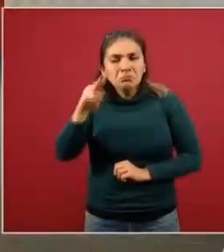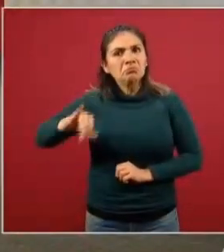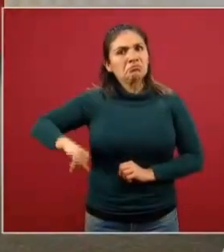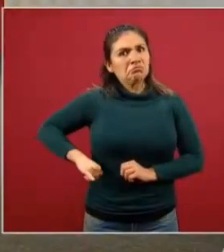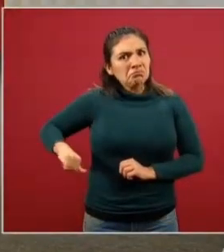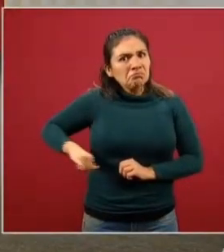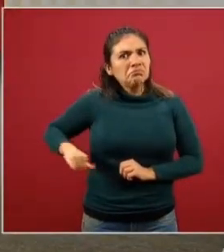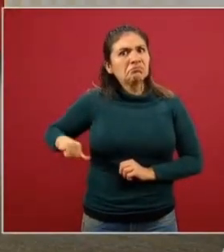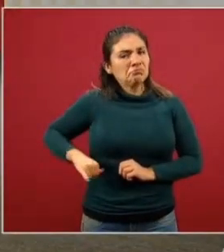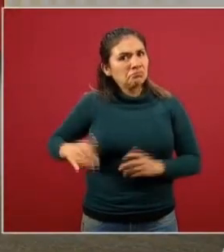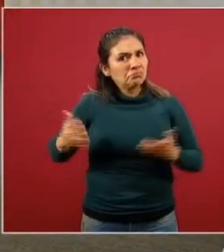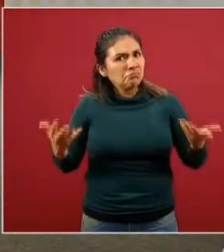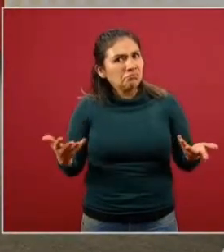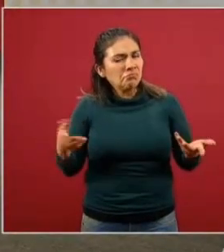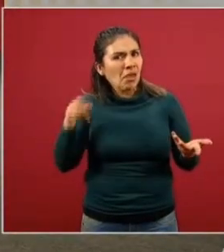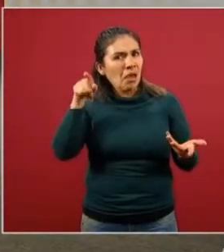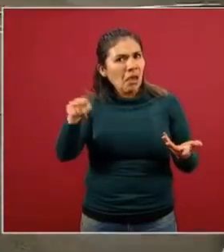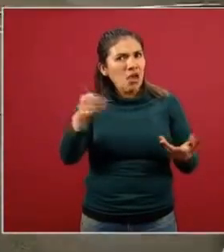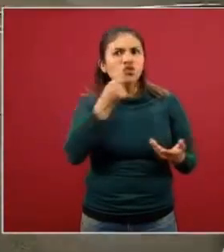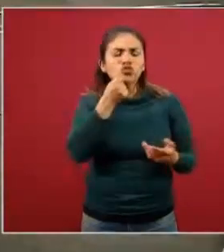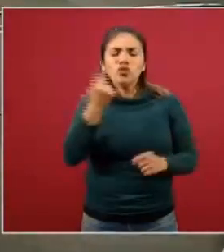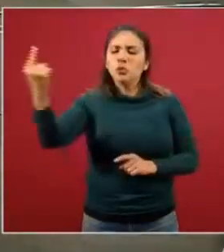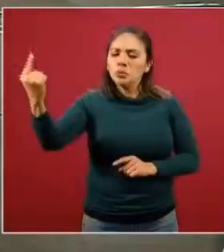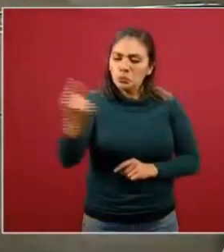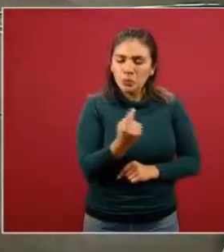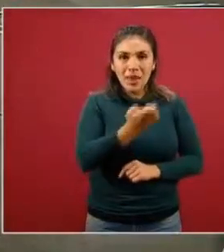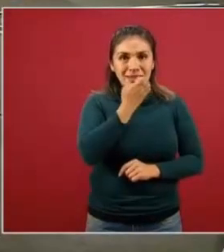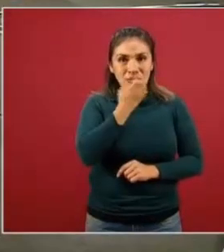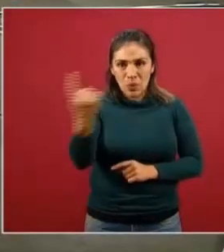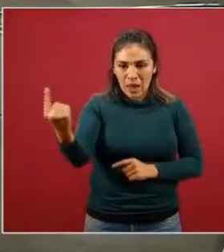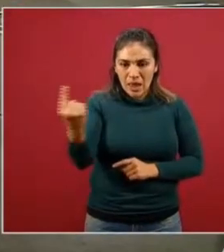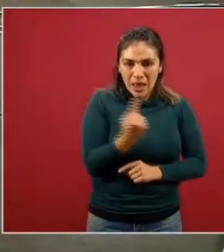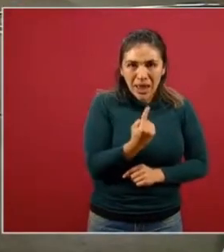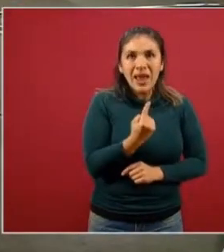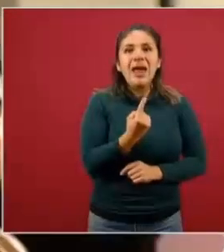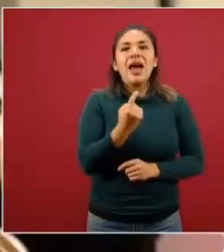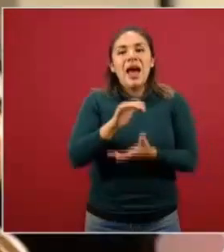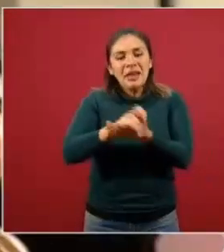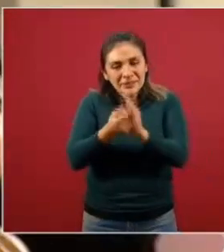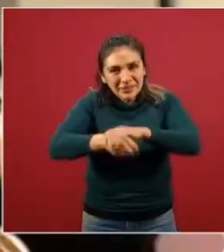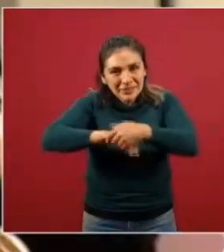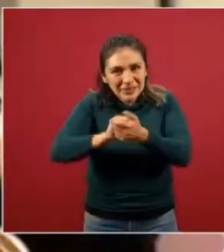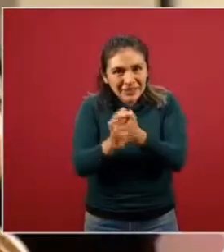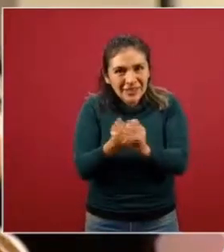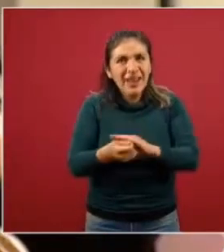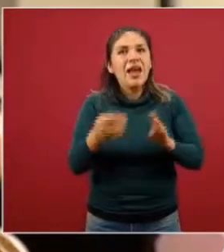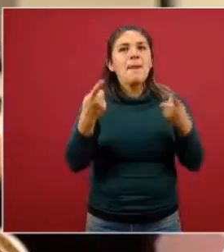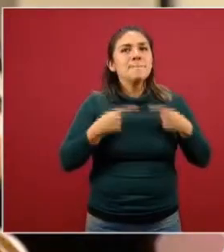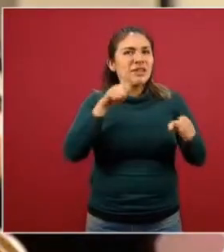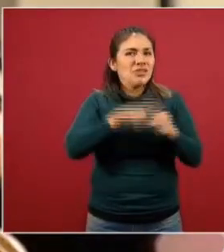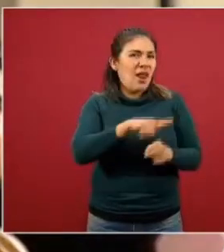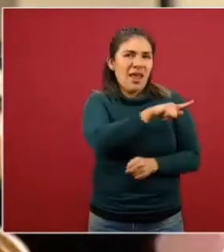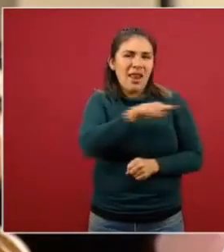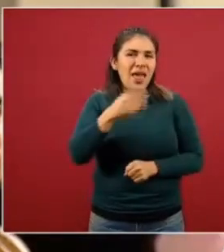cómo llega el niño a la escuela, cómo lo recibe el personal